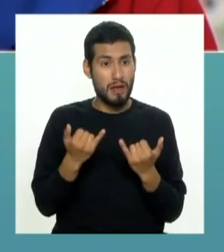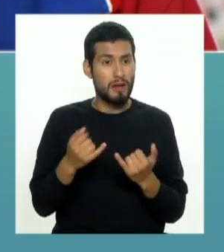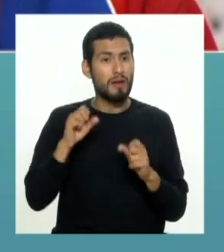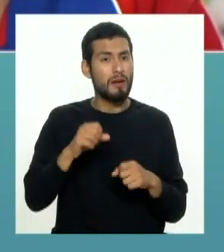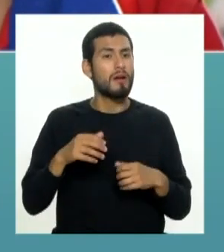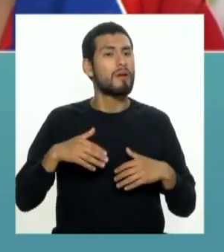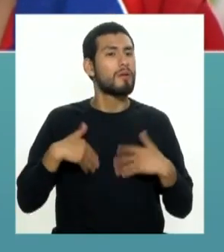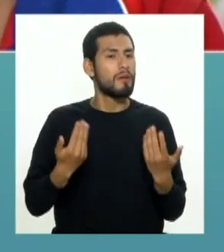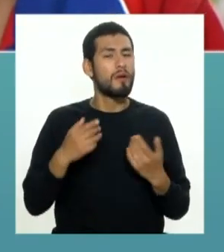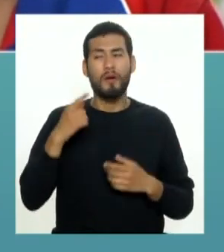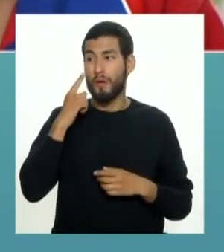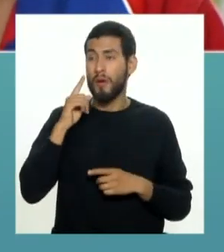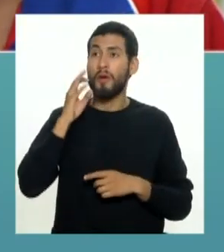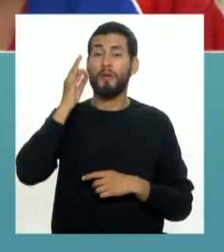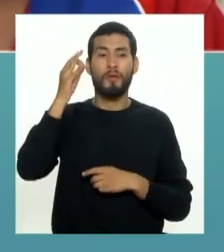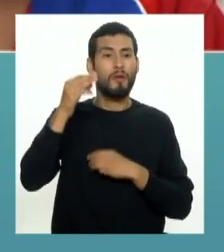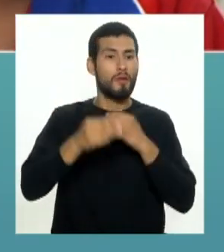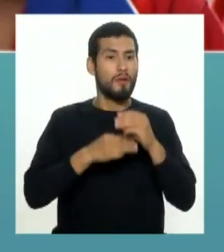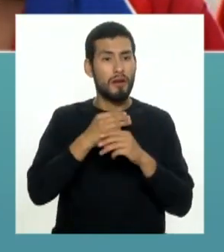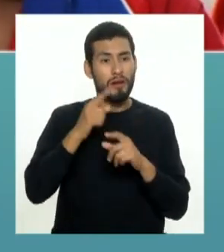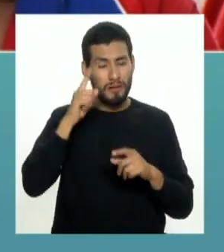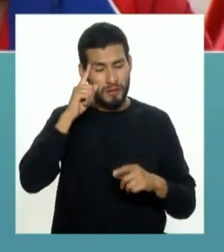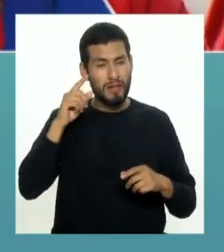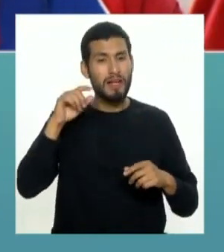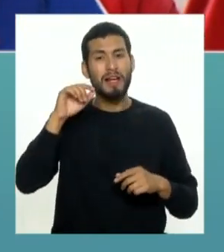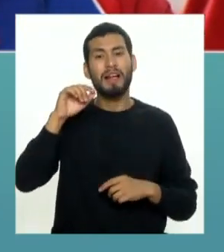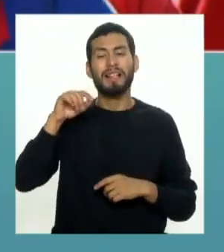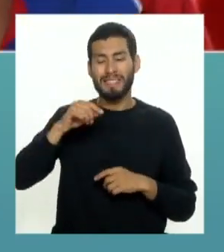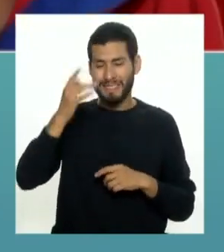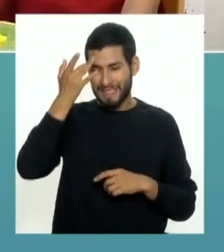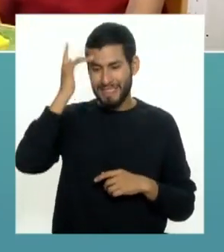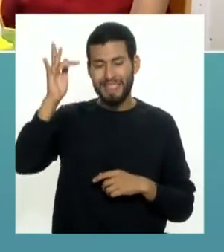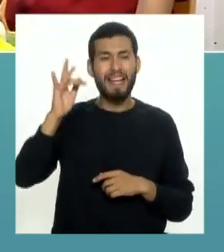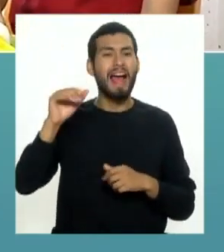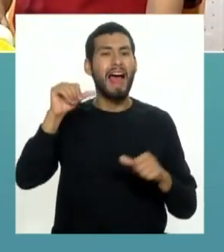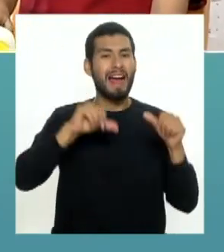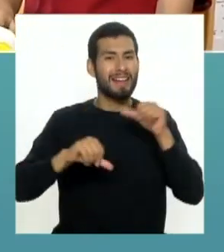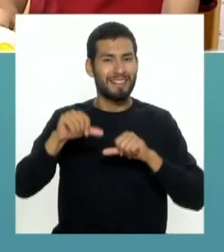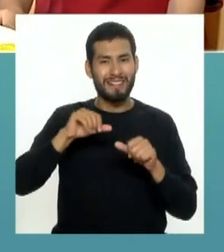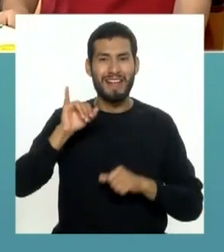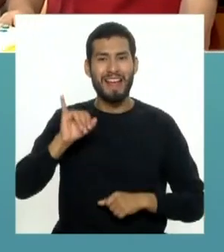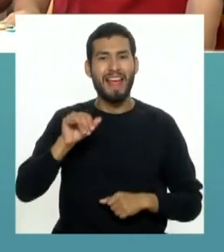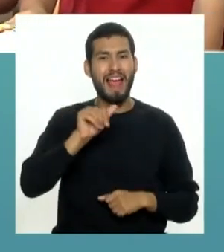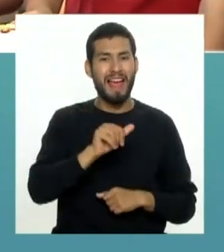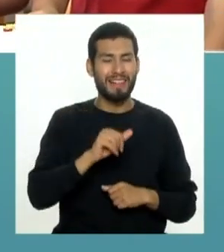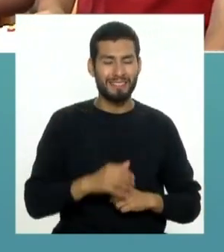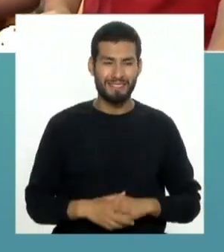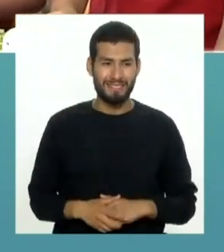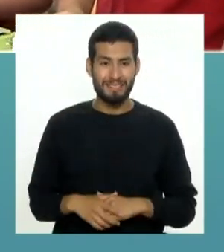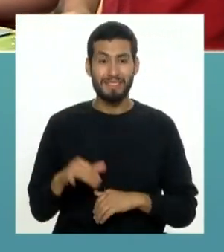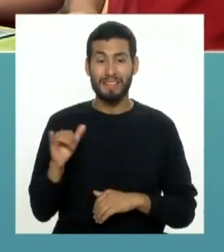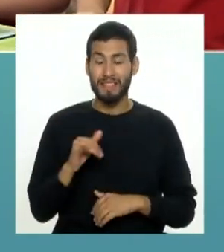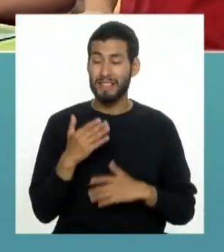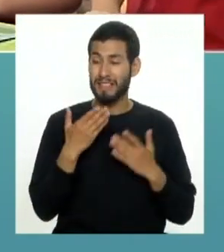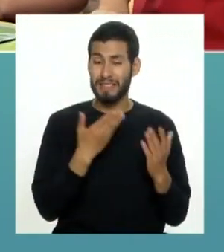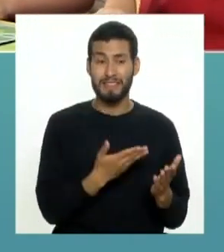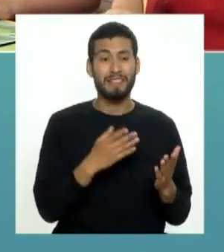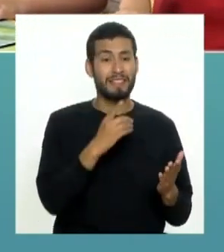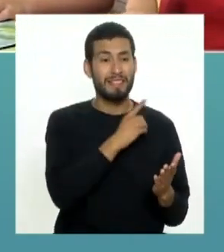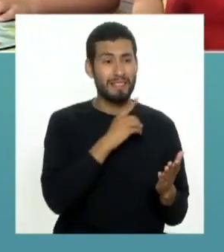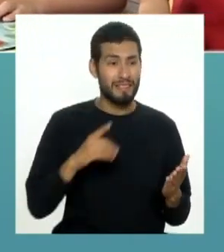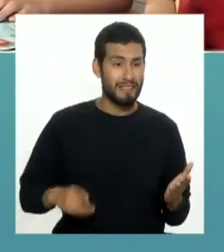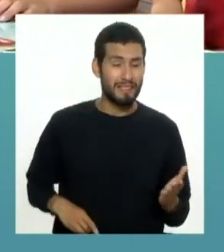para afrontar el mundo que viene con la inteligencia artificial. Por supuesto, súper interesantísimo y también nos encontramos con la directora de la